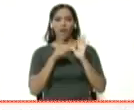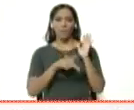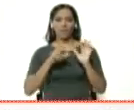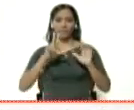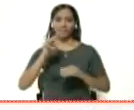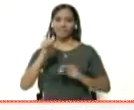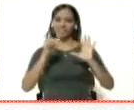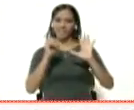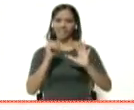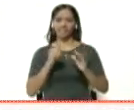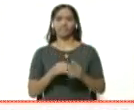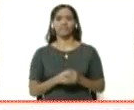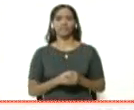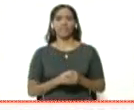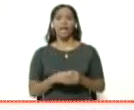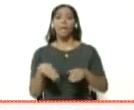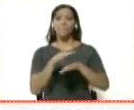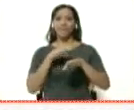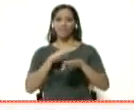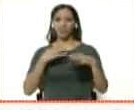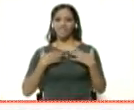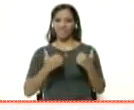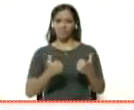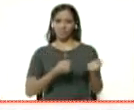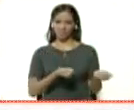titular de la cartera de salud. Bienvenido.